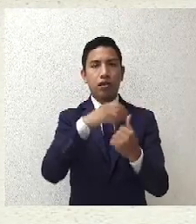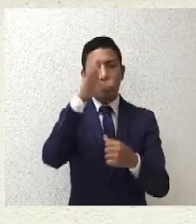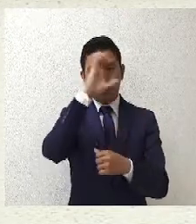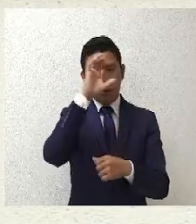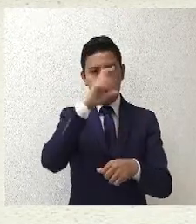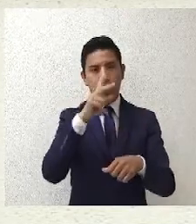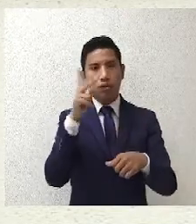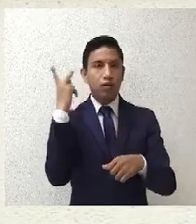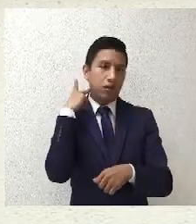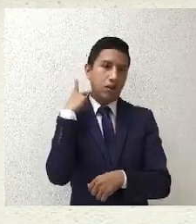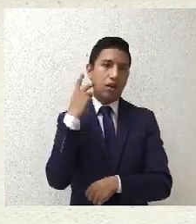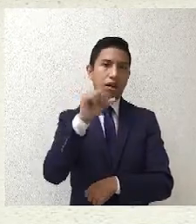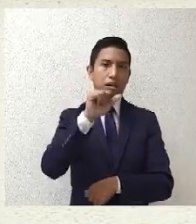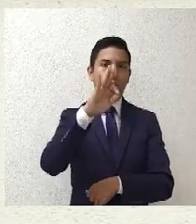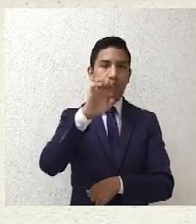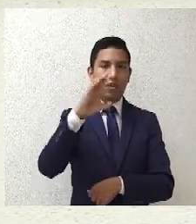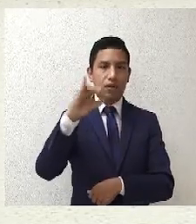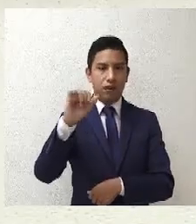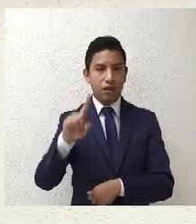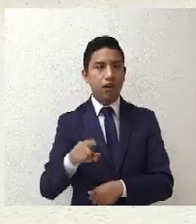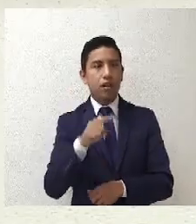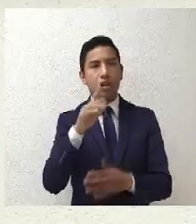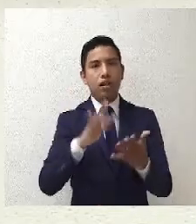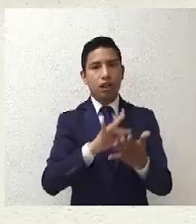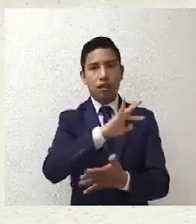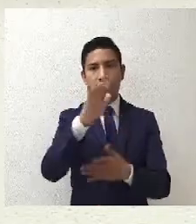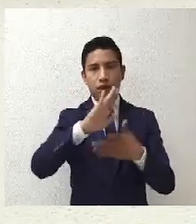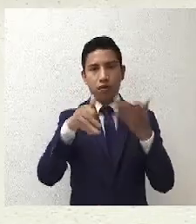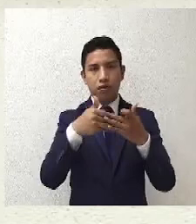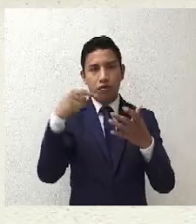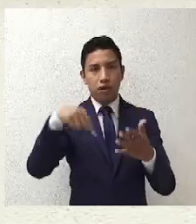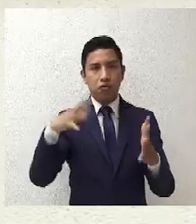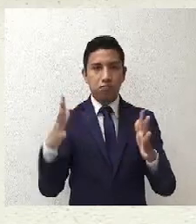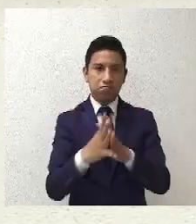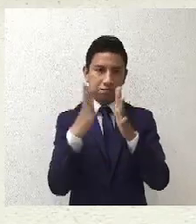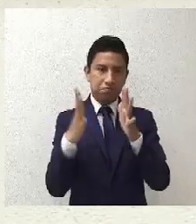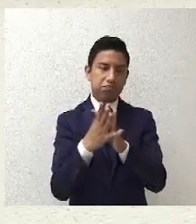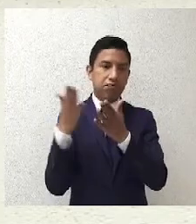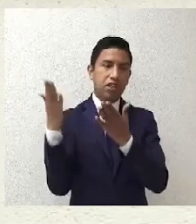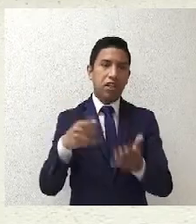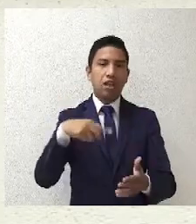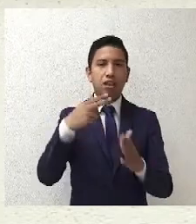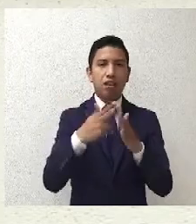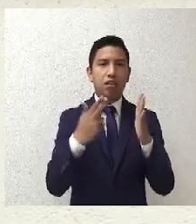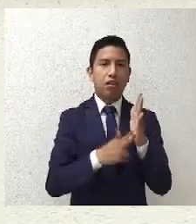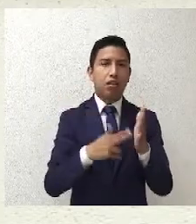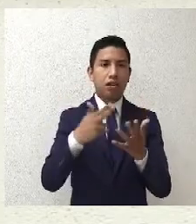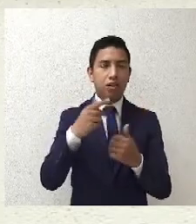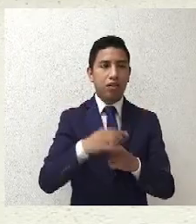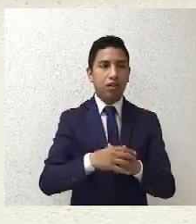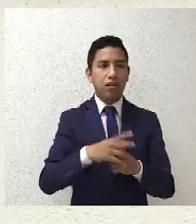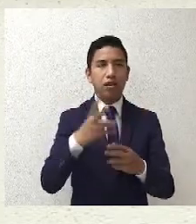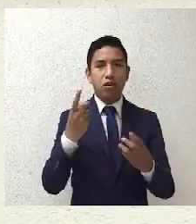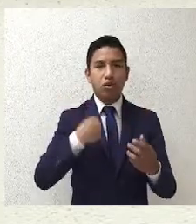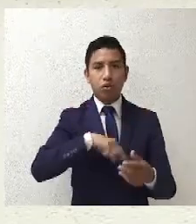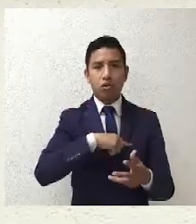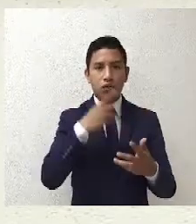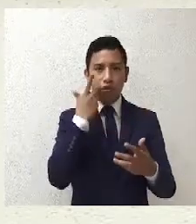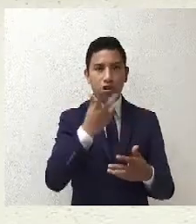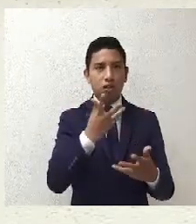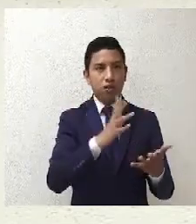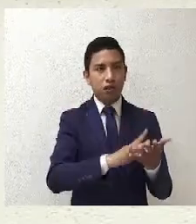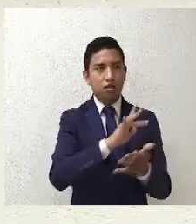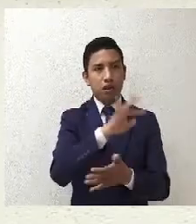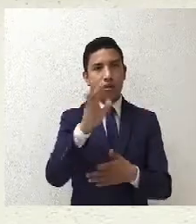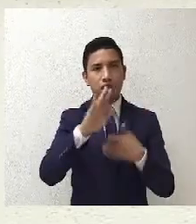Ciencias Políticas AMESIP las agradece a todas y todos su presencia y participación en este taller de análisis de sentencias. Les deseamos que tengan un